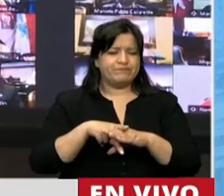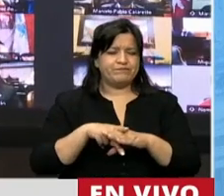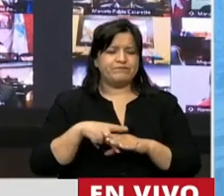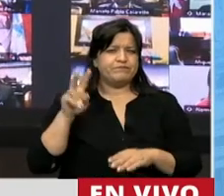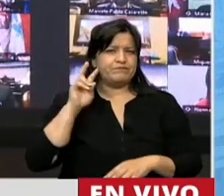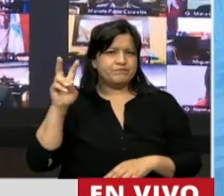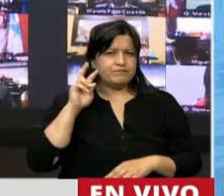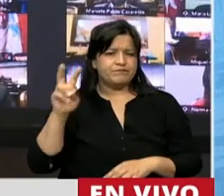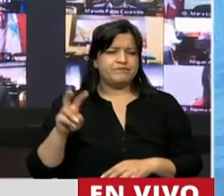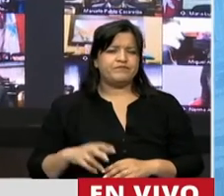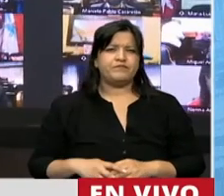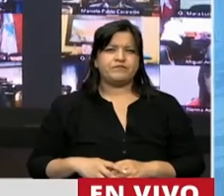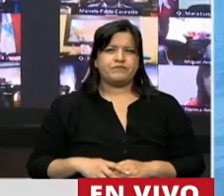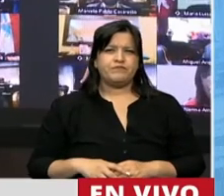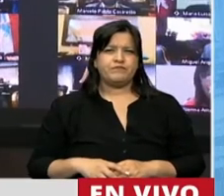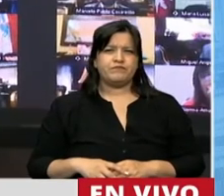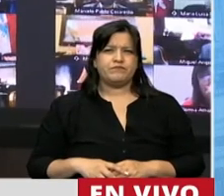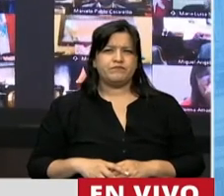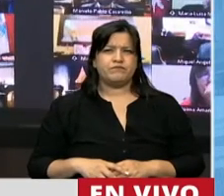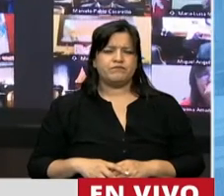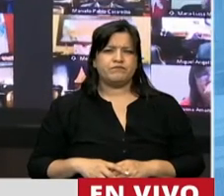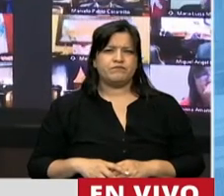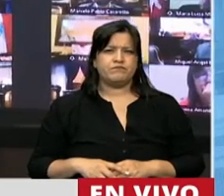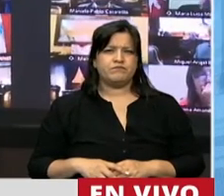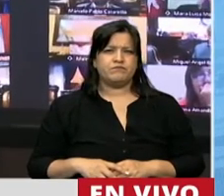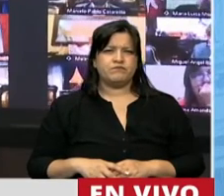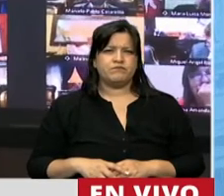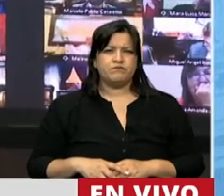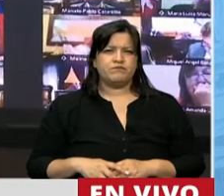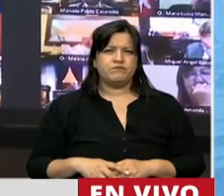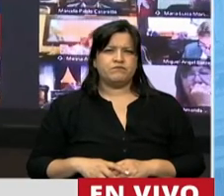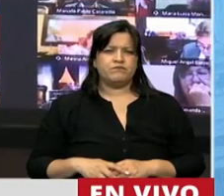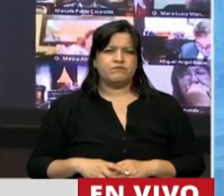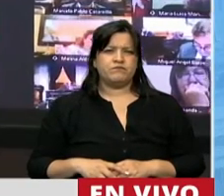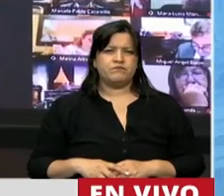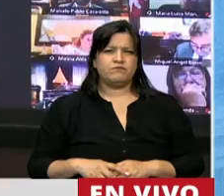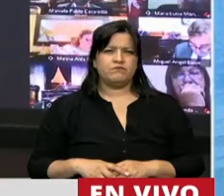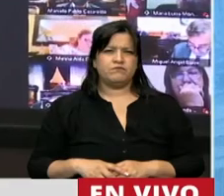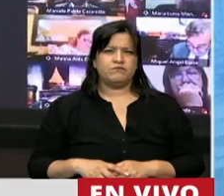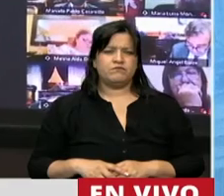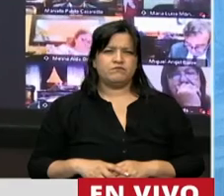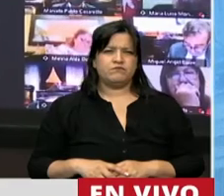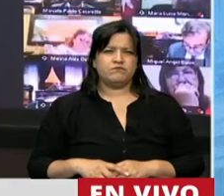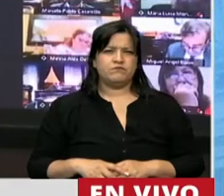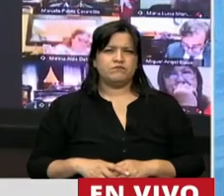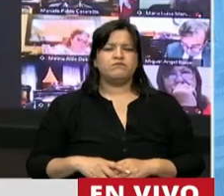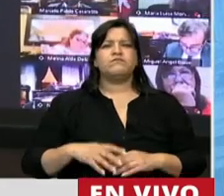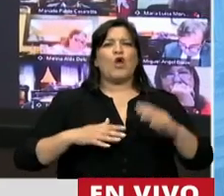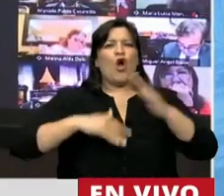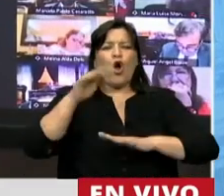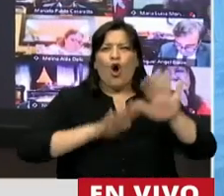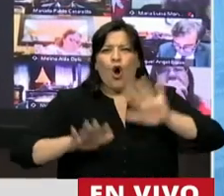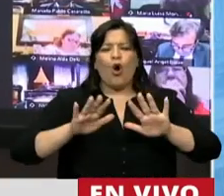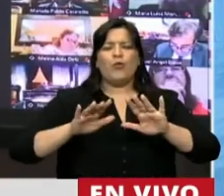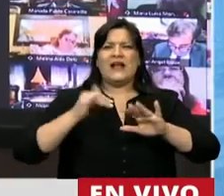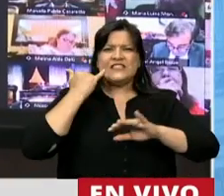el presidente estuvo, usted acompañándonos aquí en la provincia, donde se comunicaron distintos tipos de obras, reinicios de ramales,